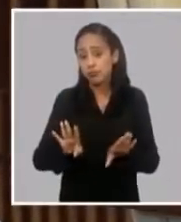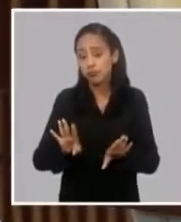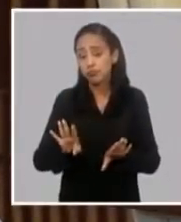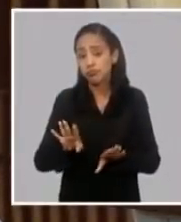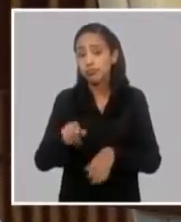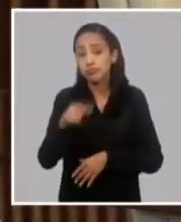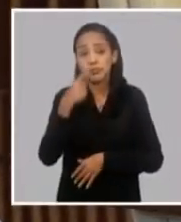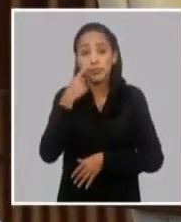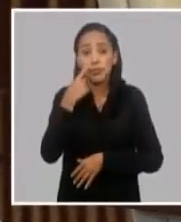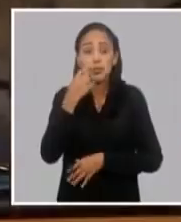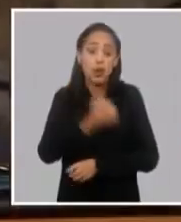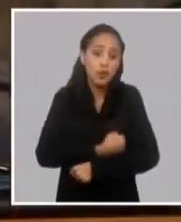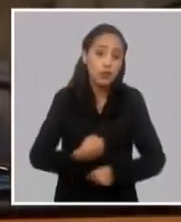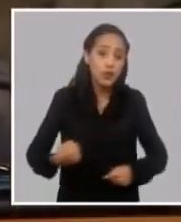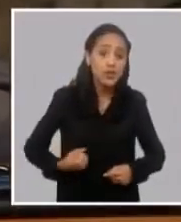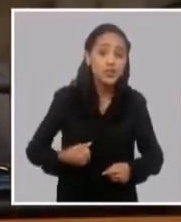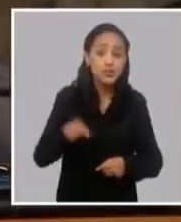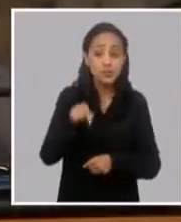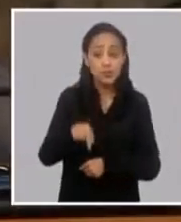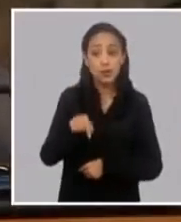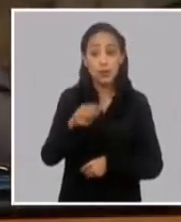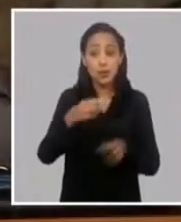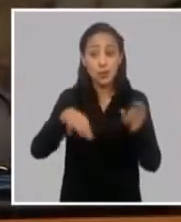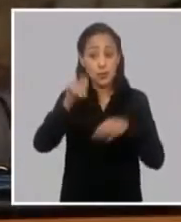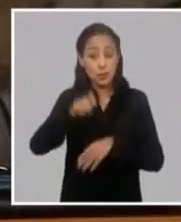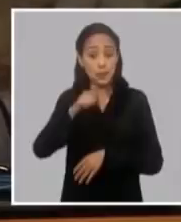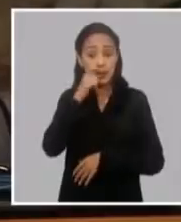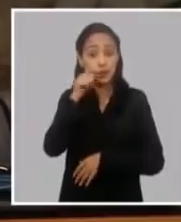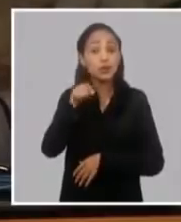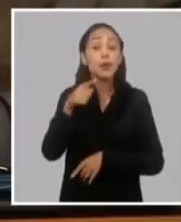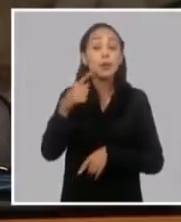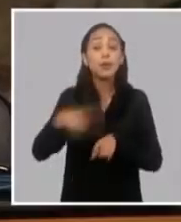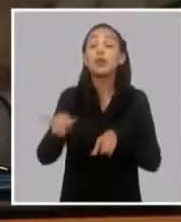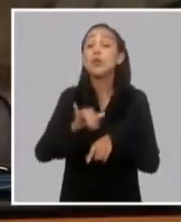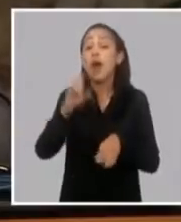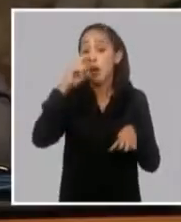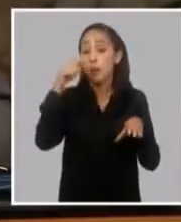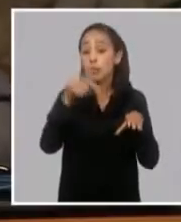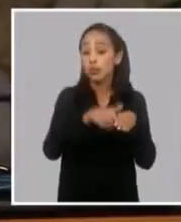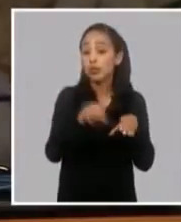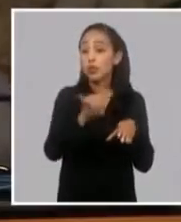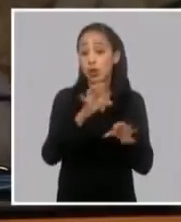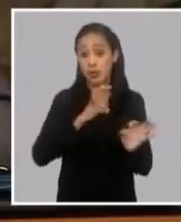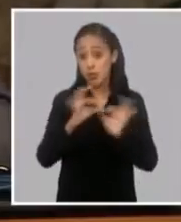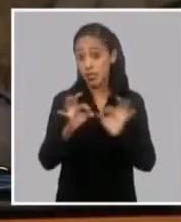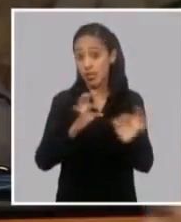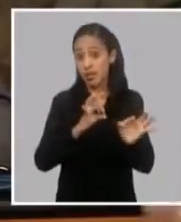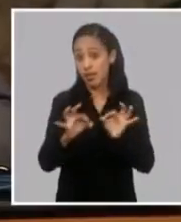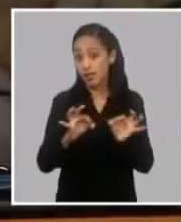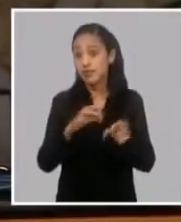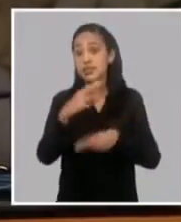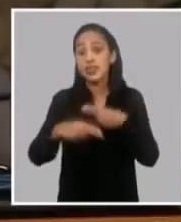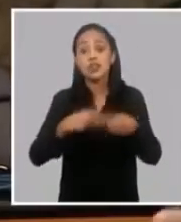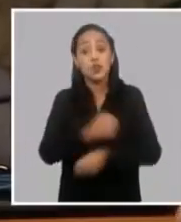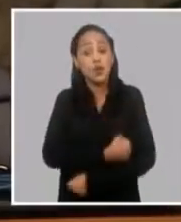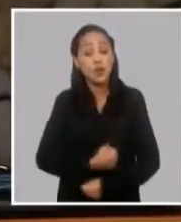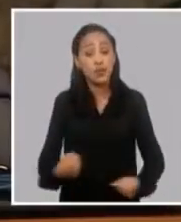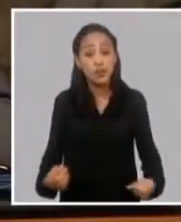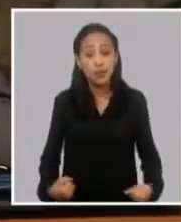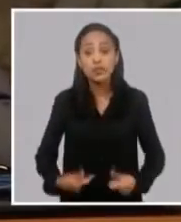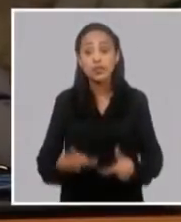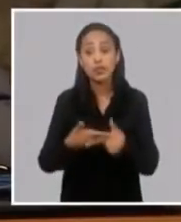están... El esfuerzo del primer ministro no solo está en eso, sino también en asegurar los combustibles. Sí, también, también. Que se ha hecho un esfuerzo...